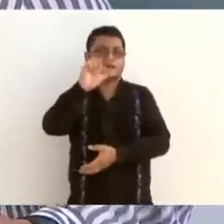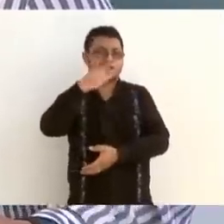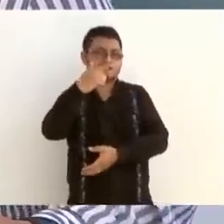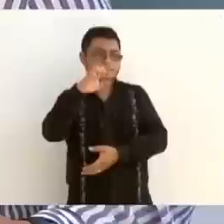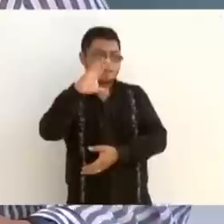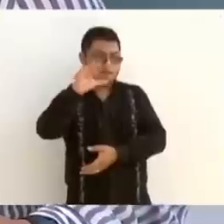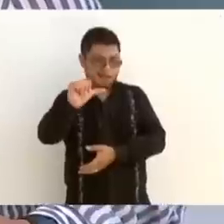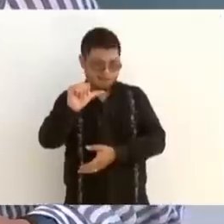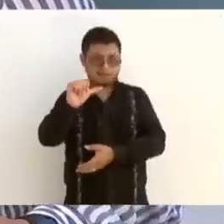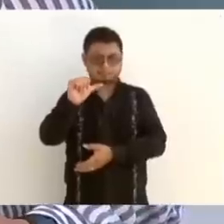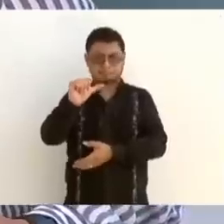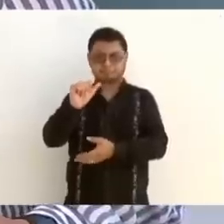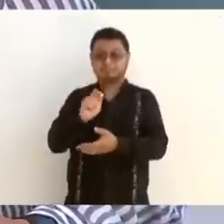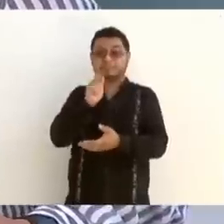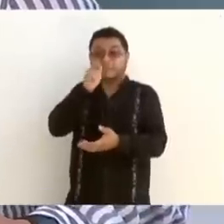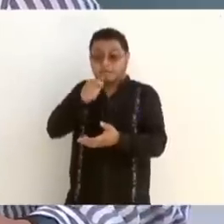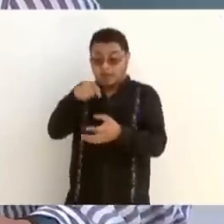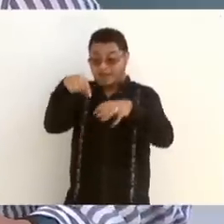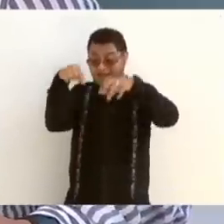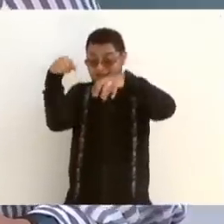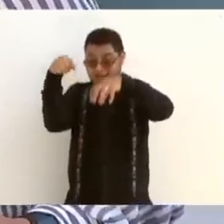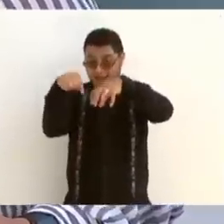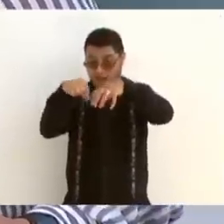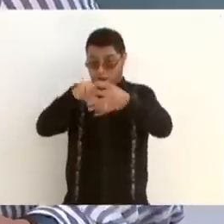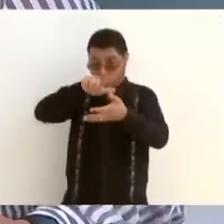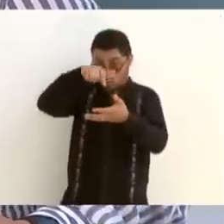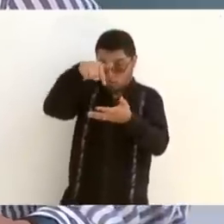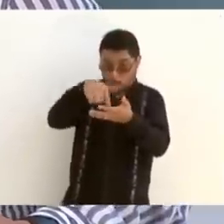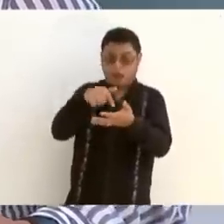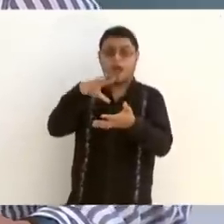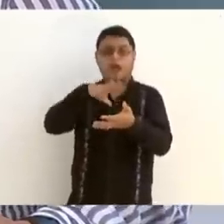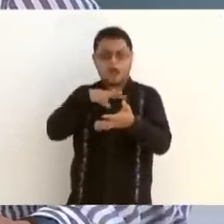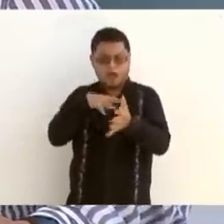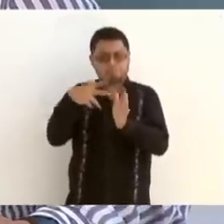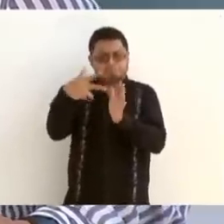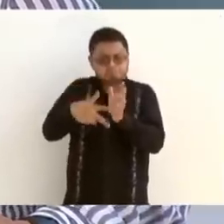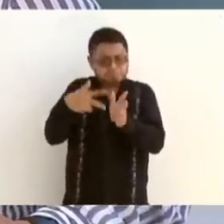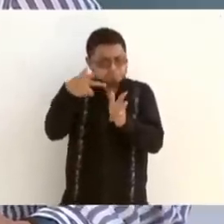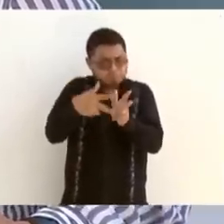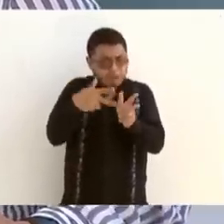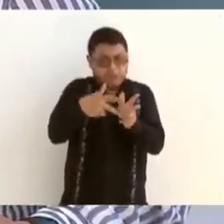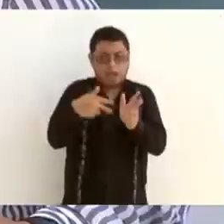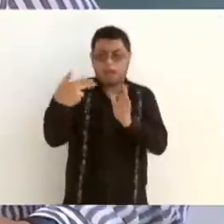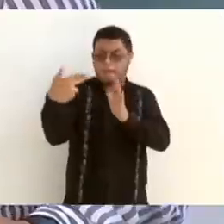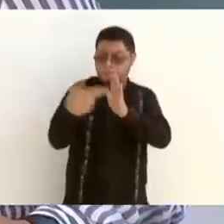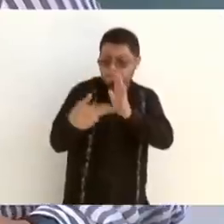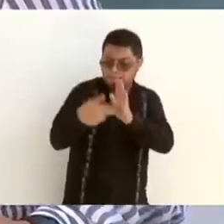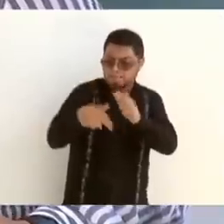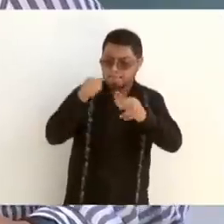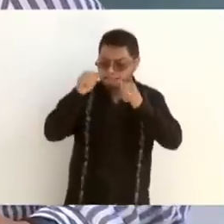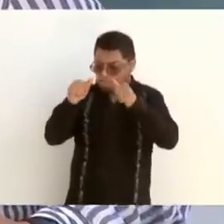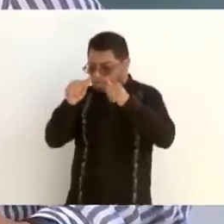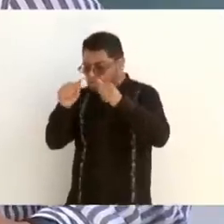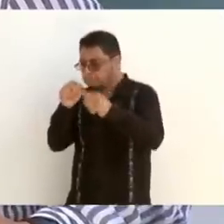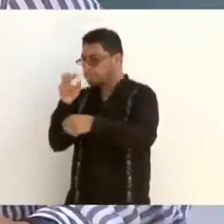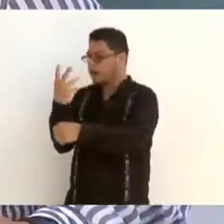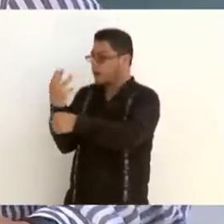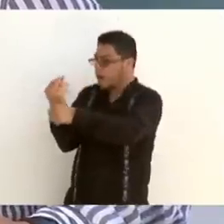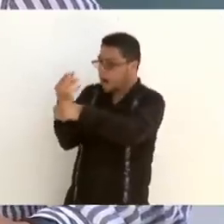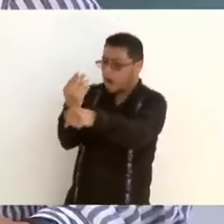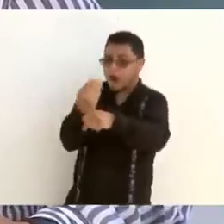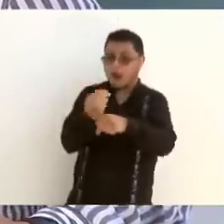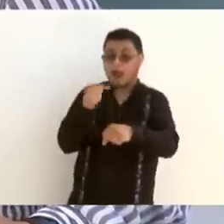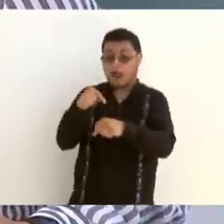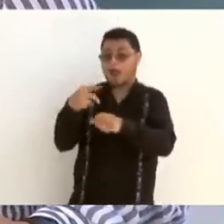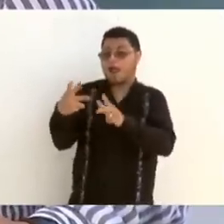por lo que la estación de Escárcega tendrá también los talleres para dar mantenimiento a las locomotoras y vagones del tren. Su situación geográfica